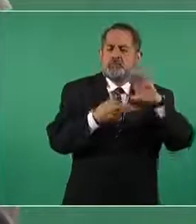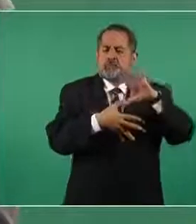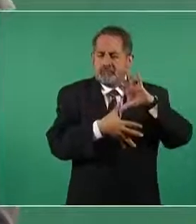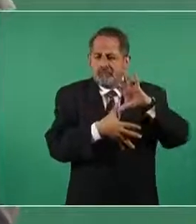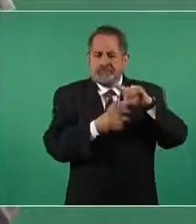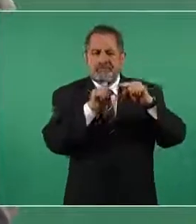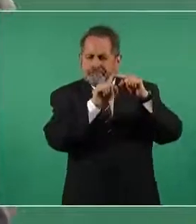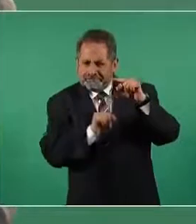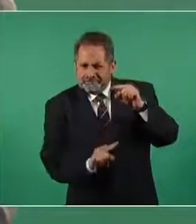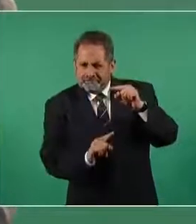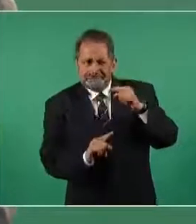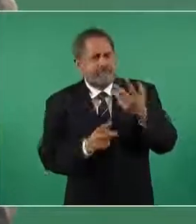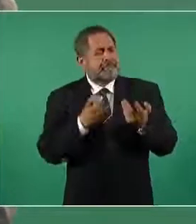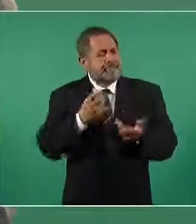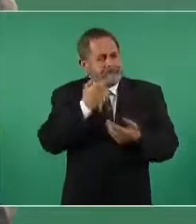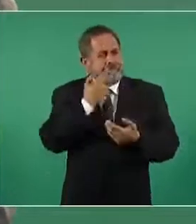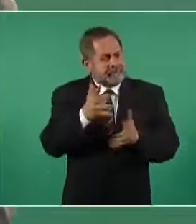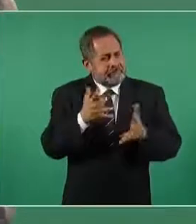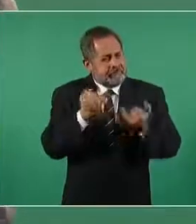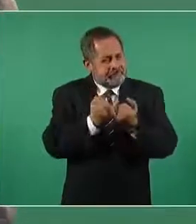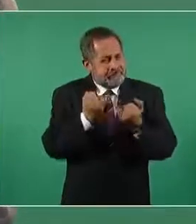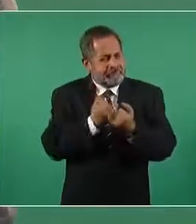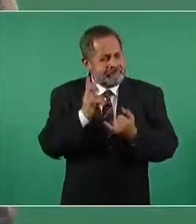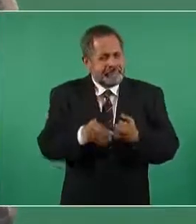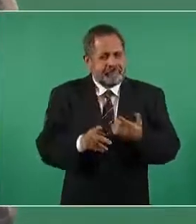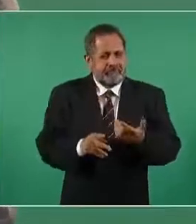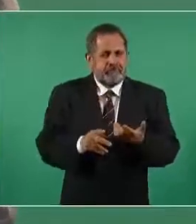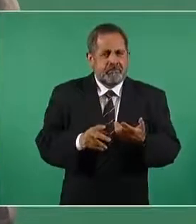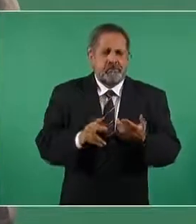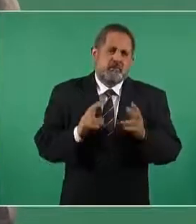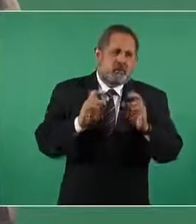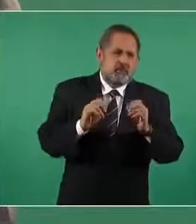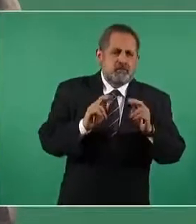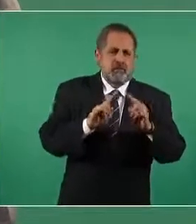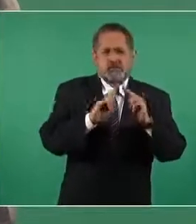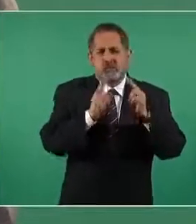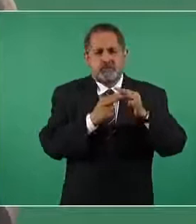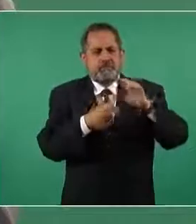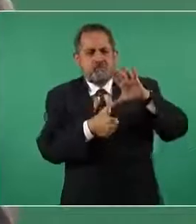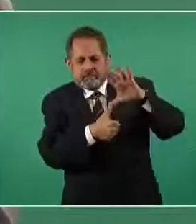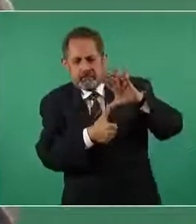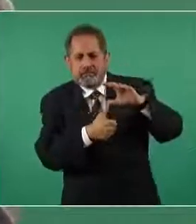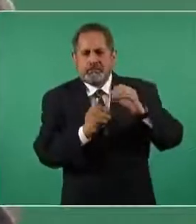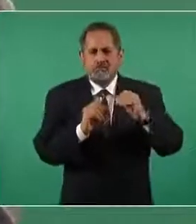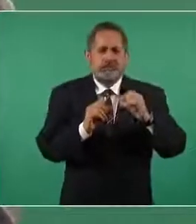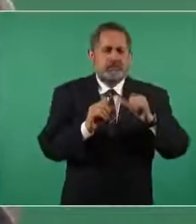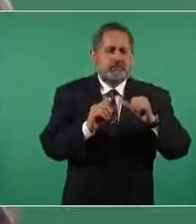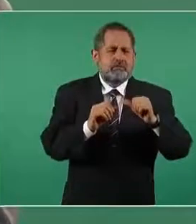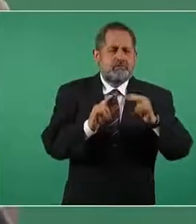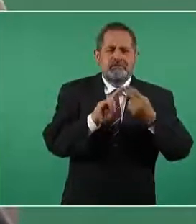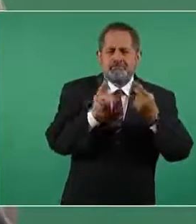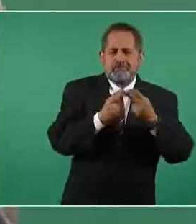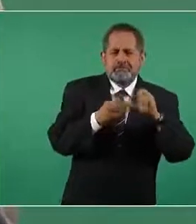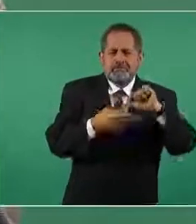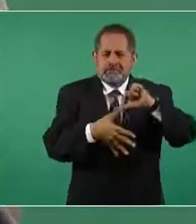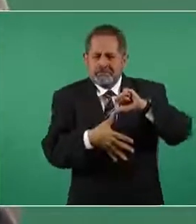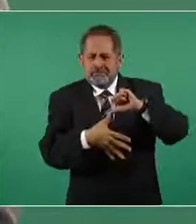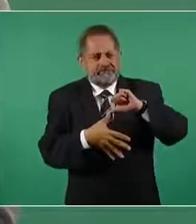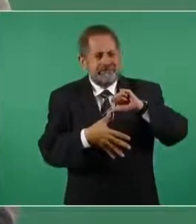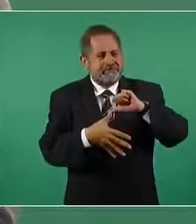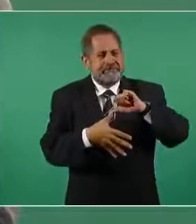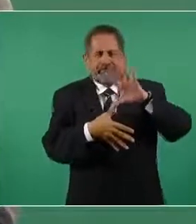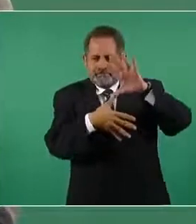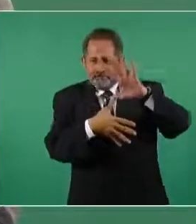nuestra américa o de américa del norte américa central américa del sur de toda américa